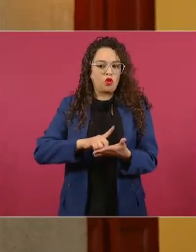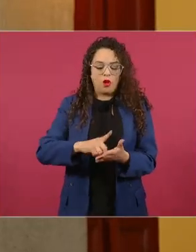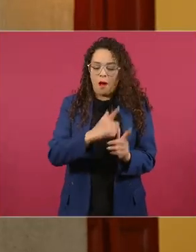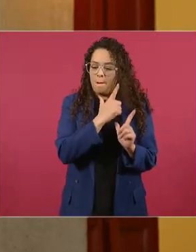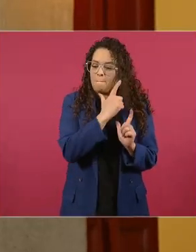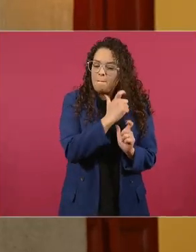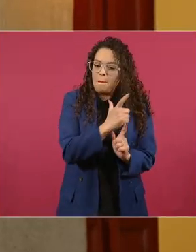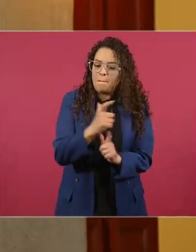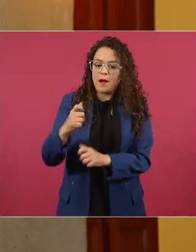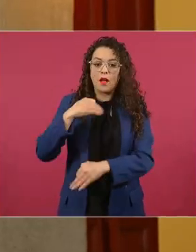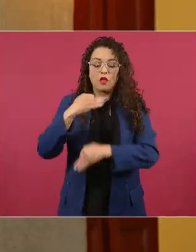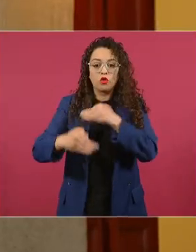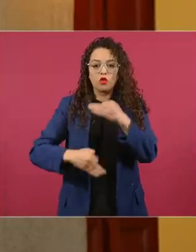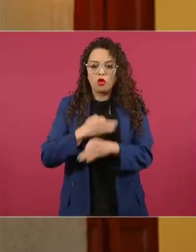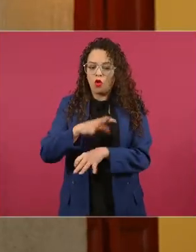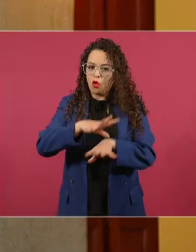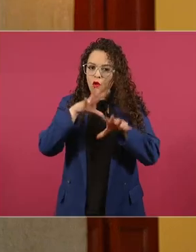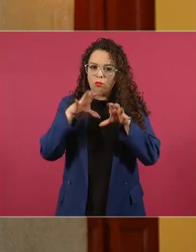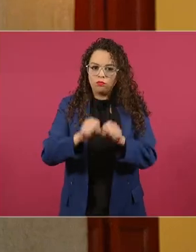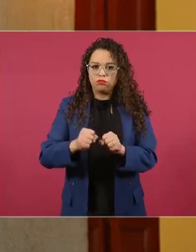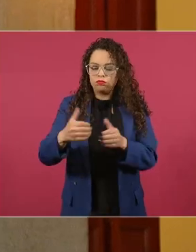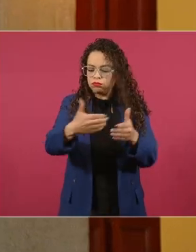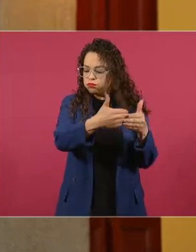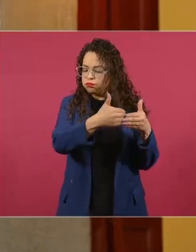se asegura. Adelante, por favor.